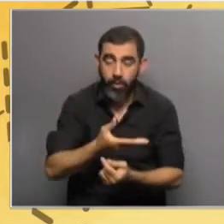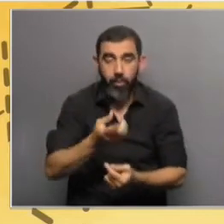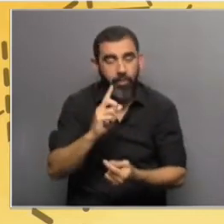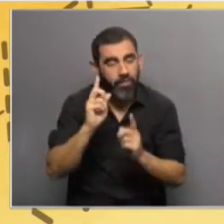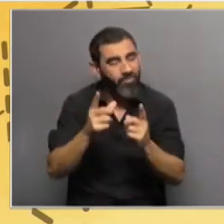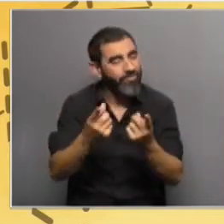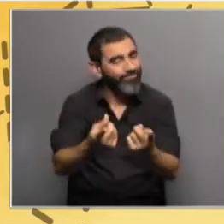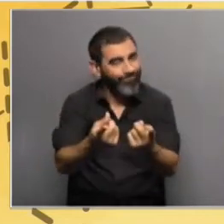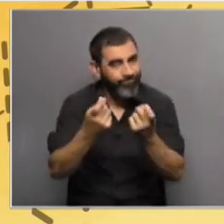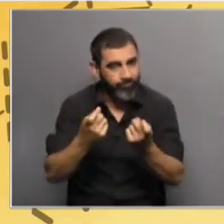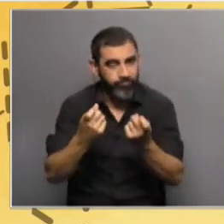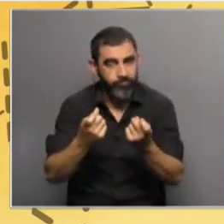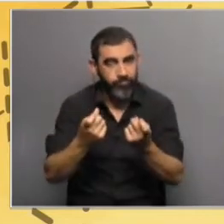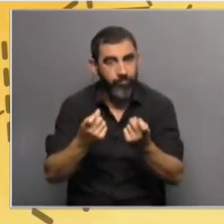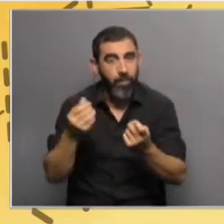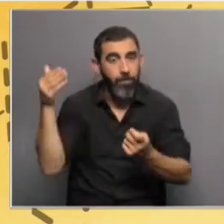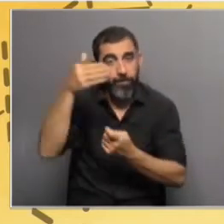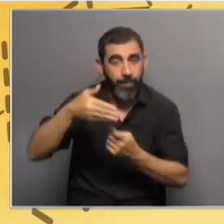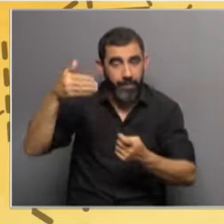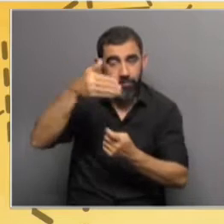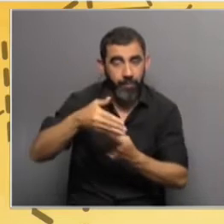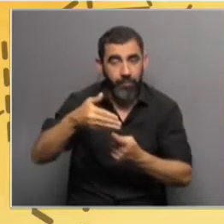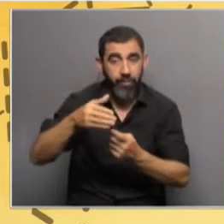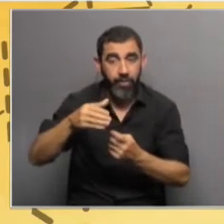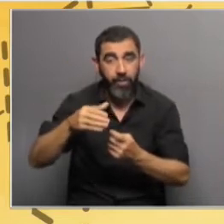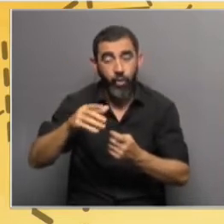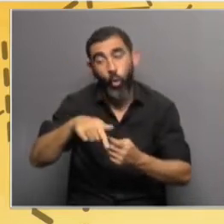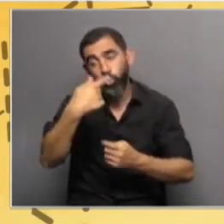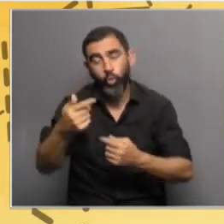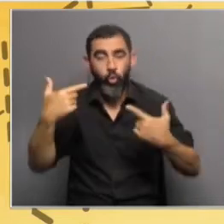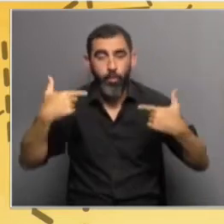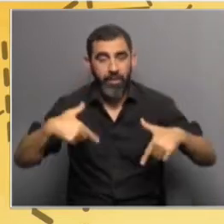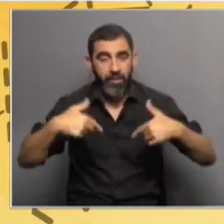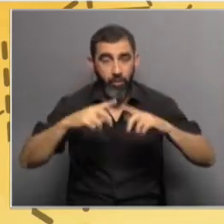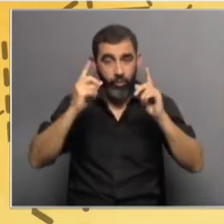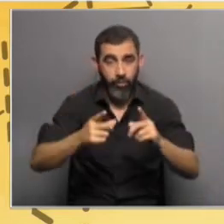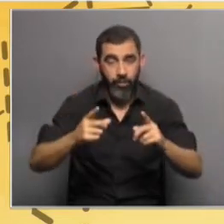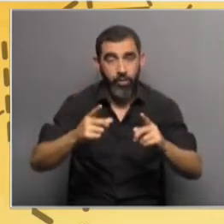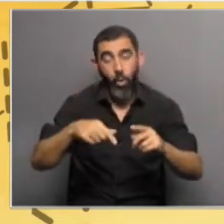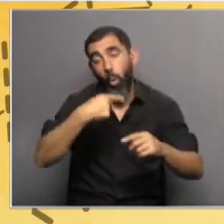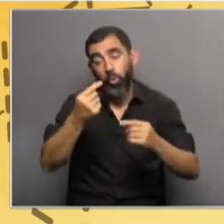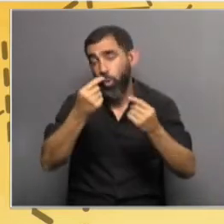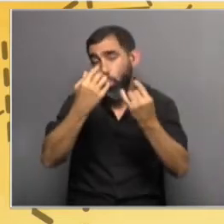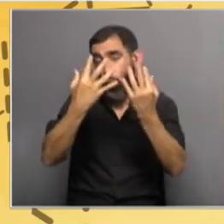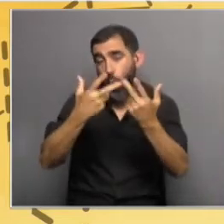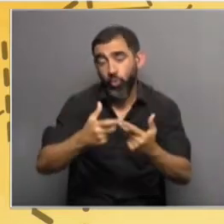necesitamos la participación del resto de los ministerios y organismos